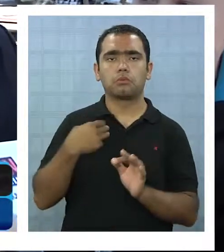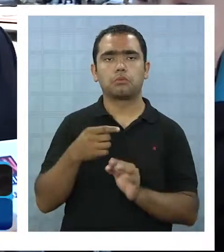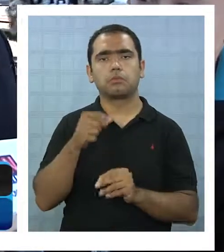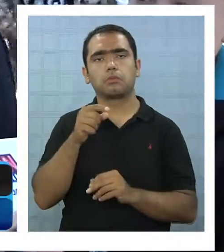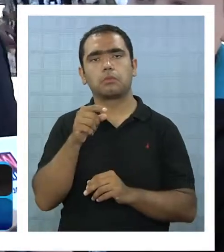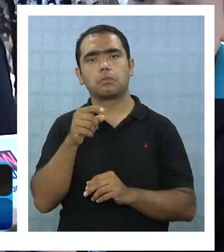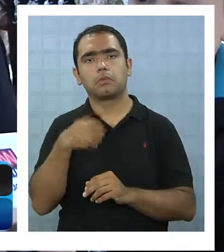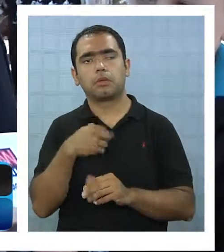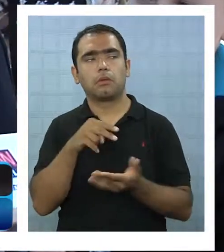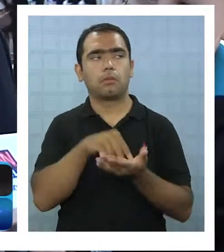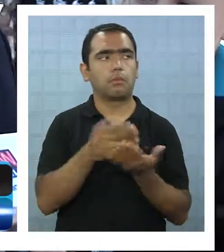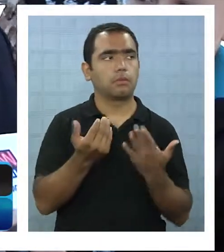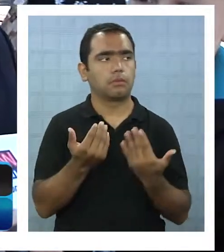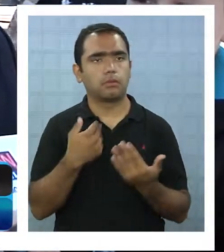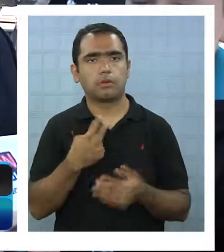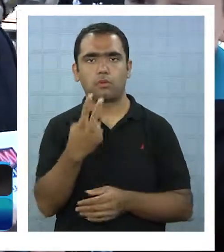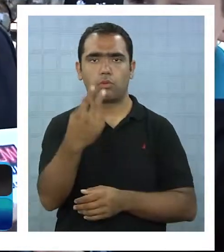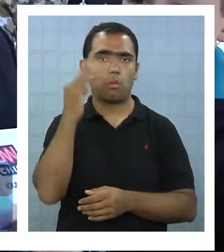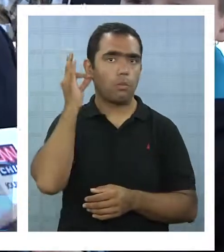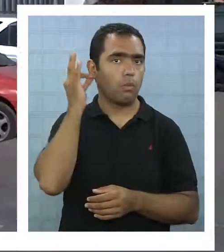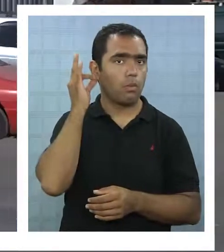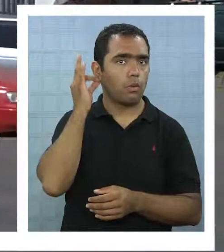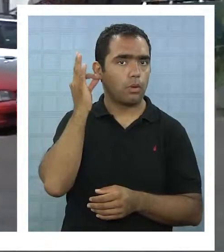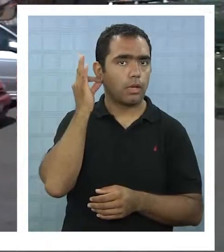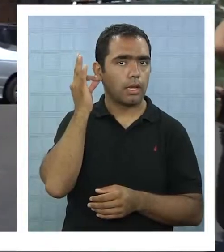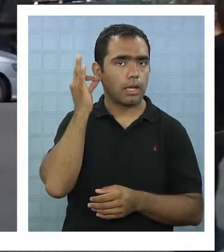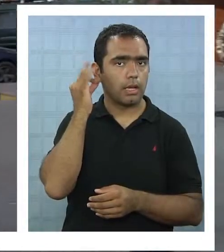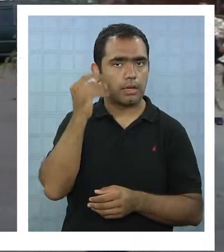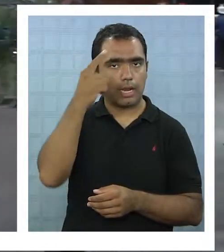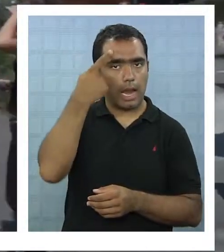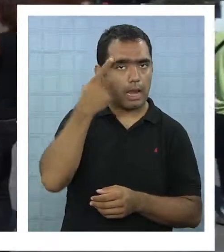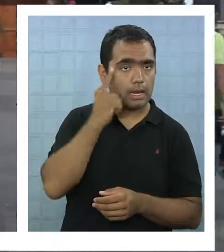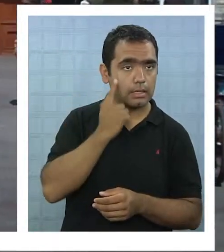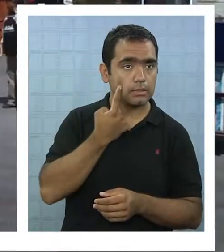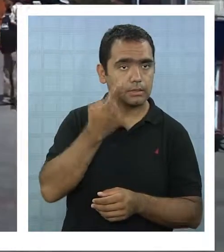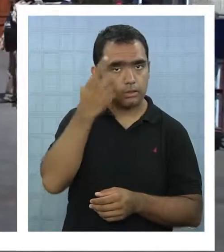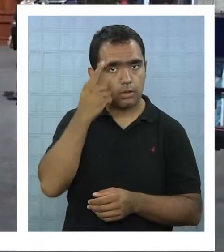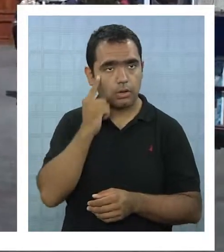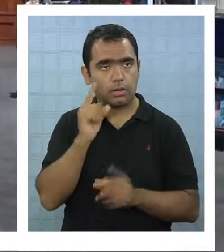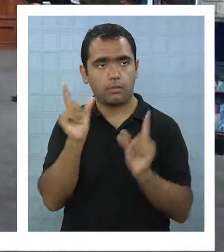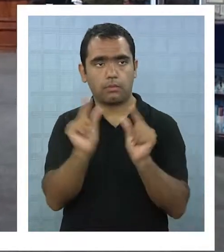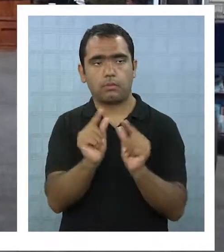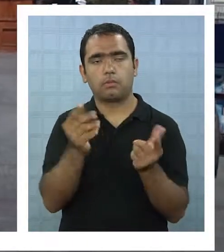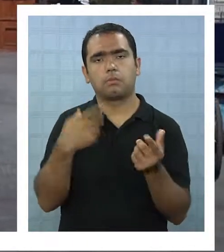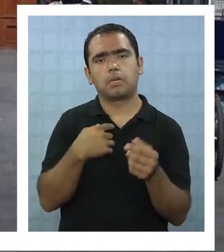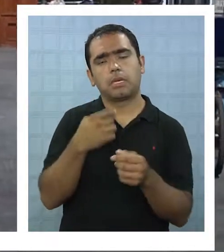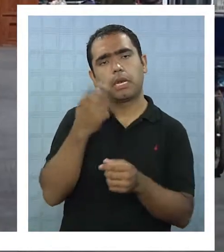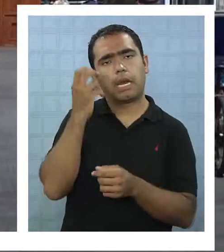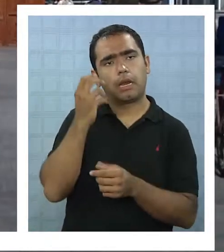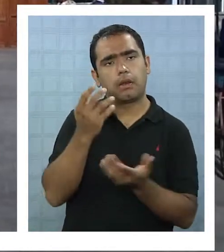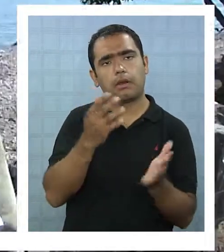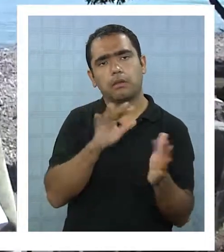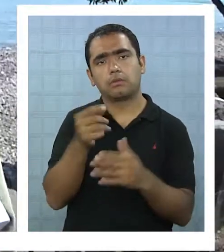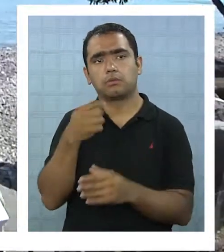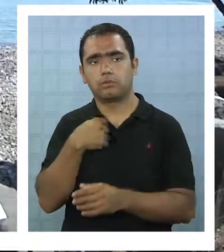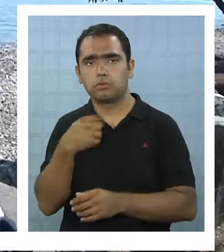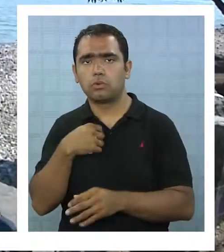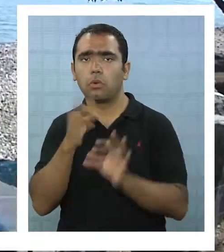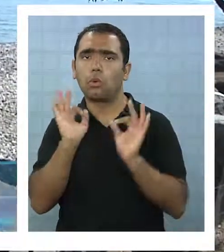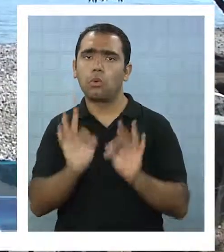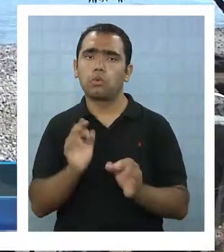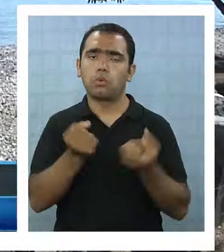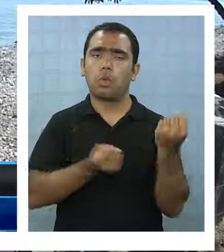menores porque fueron ramiñones, esas cosas. Yo me había acabado de bajar del vehículo, dos minutos, tres minutos,